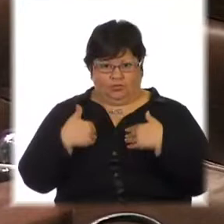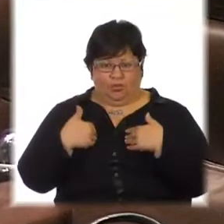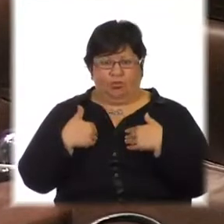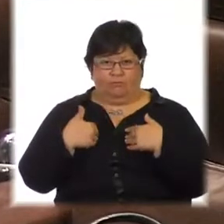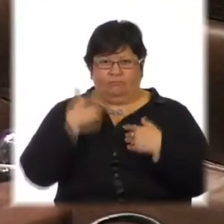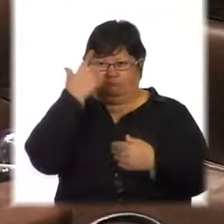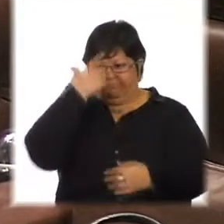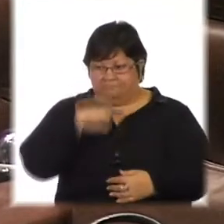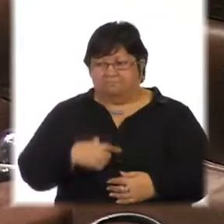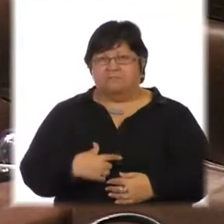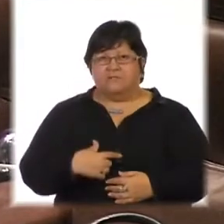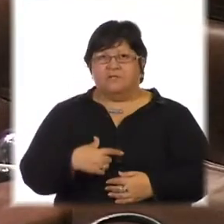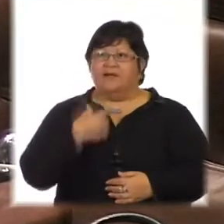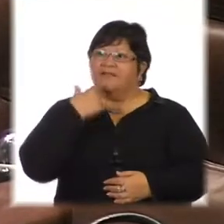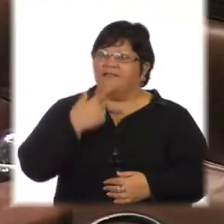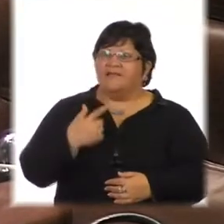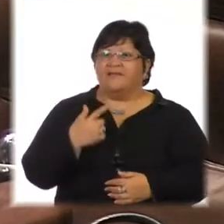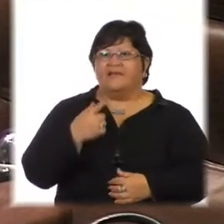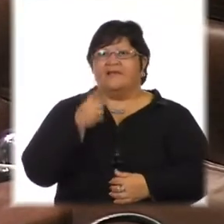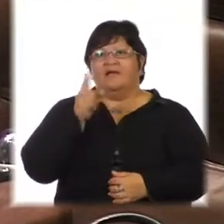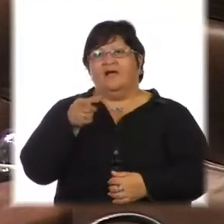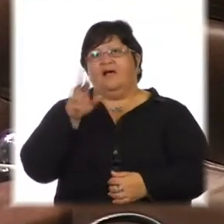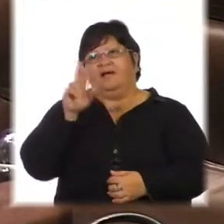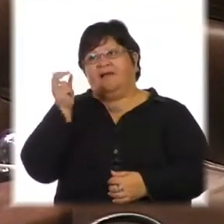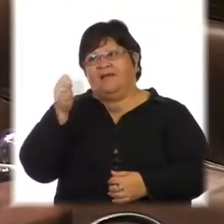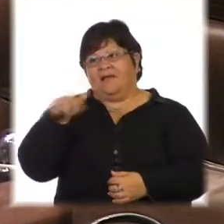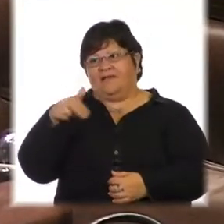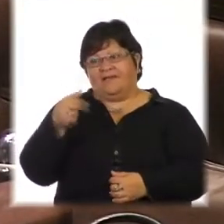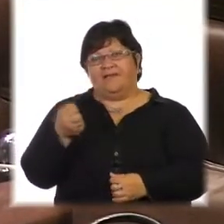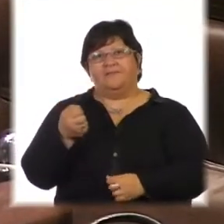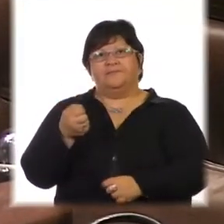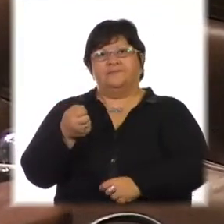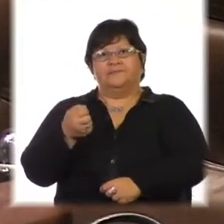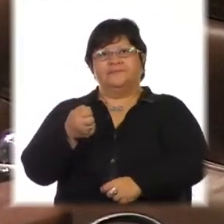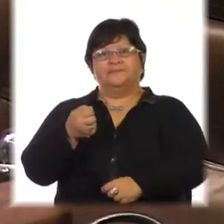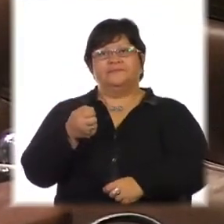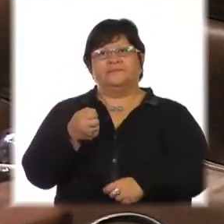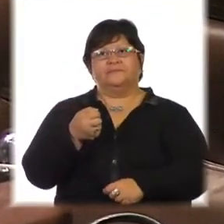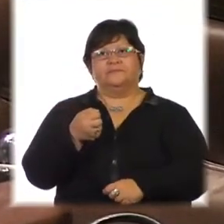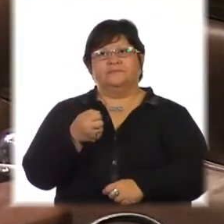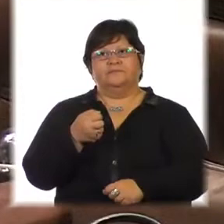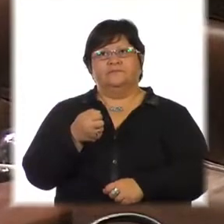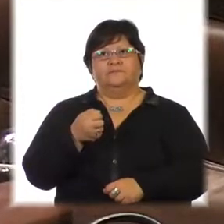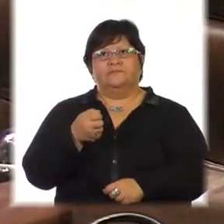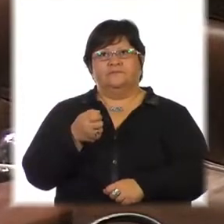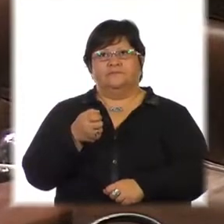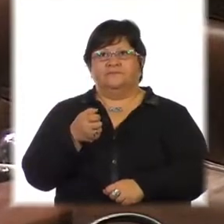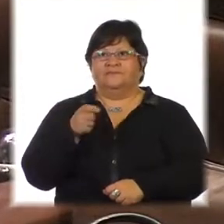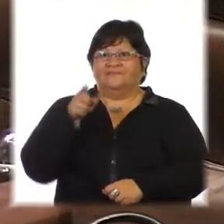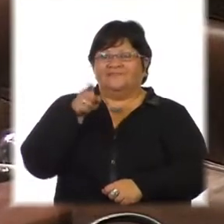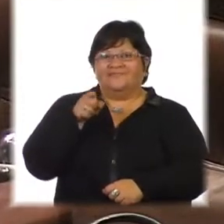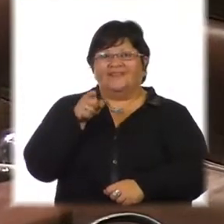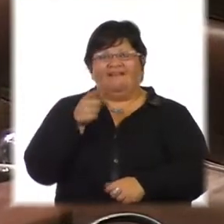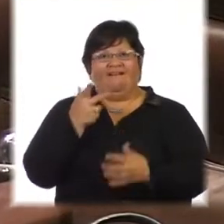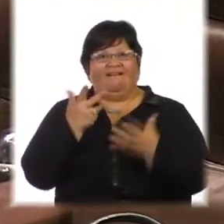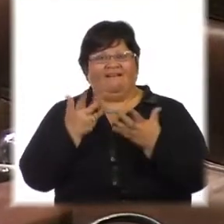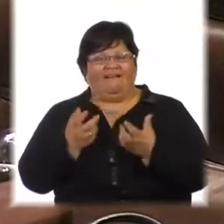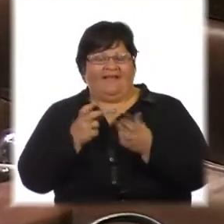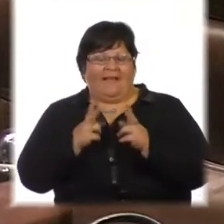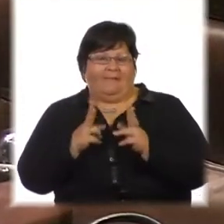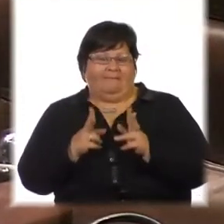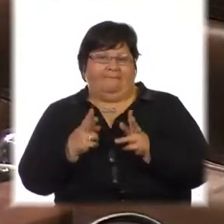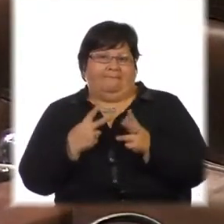a Federico que era muy, su aspiración en cuanto a los plazos